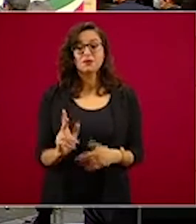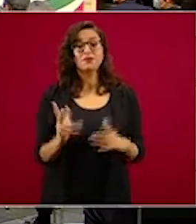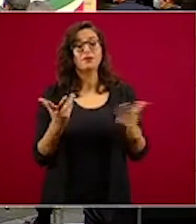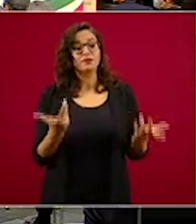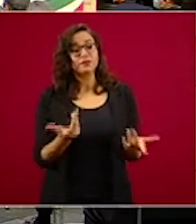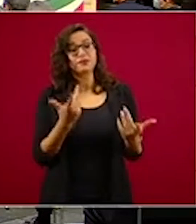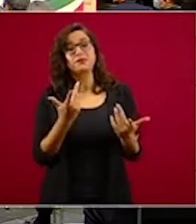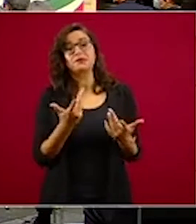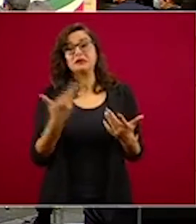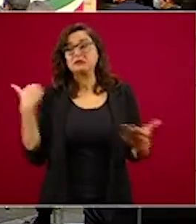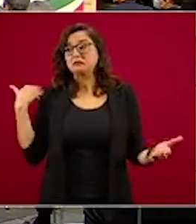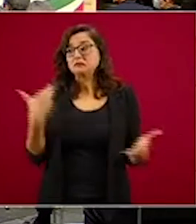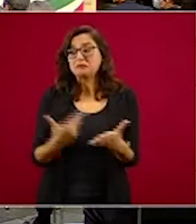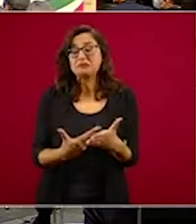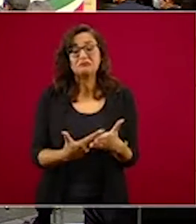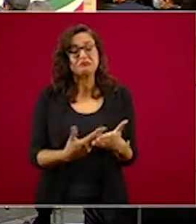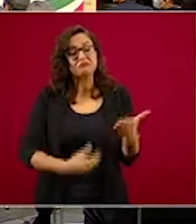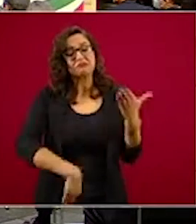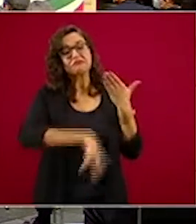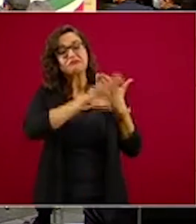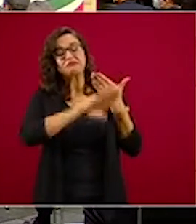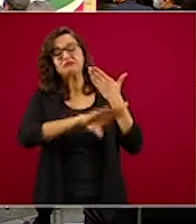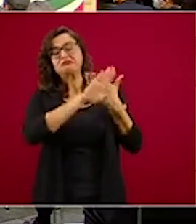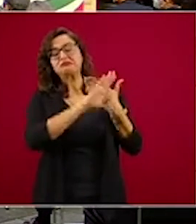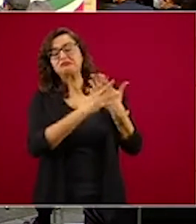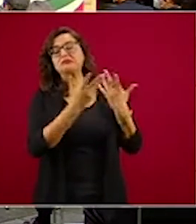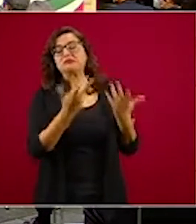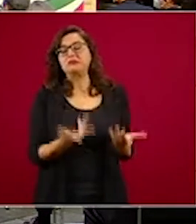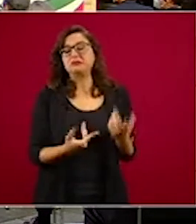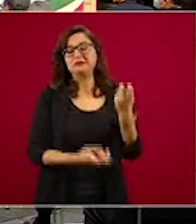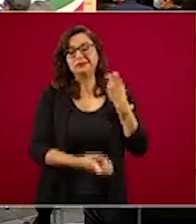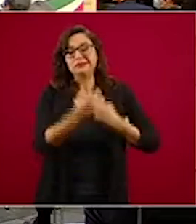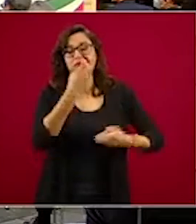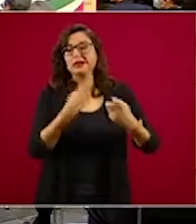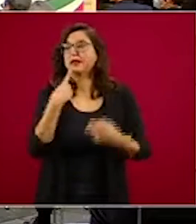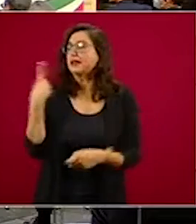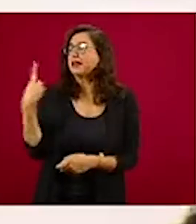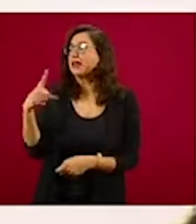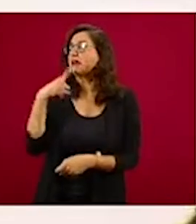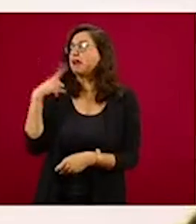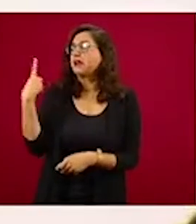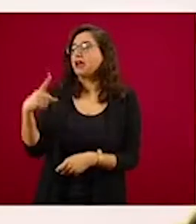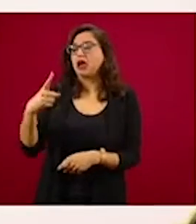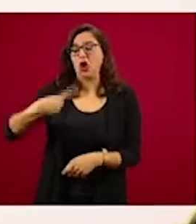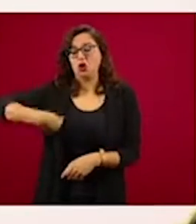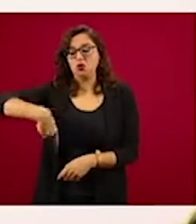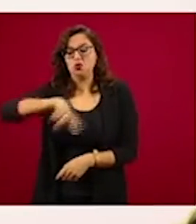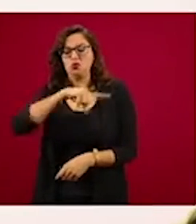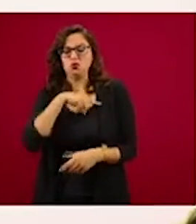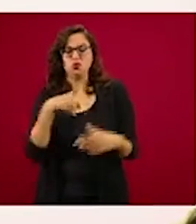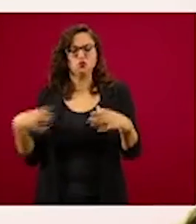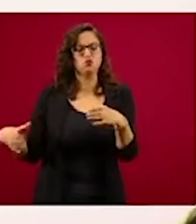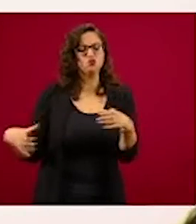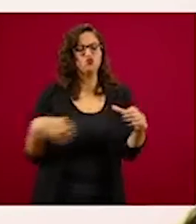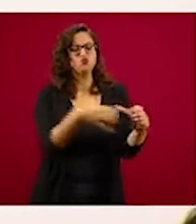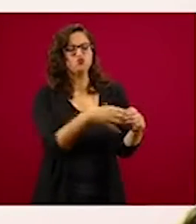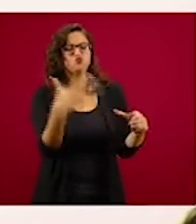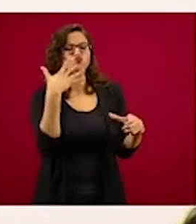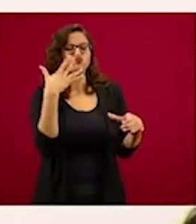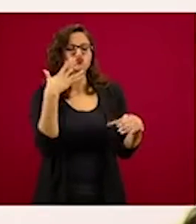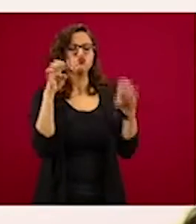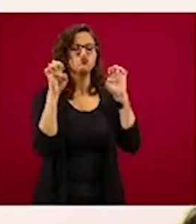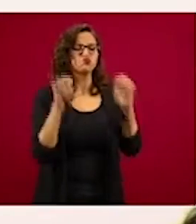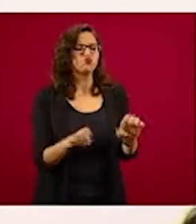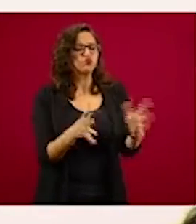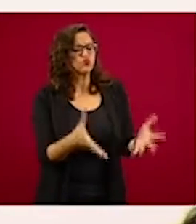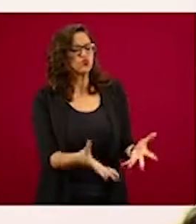un rescate económico elitista para atenuar los efectos de la pandemia. Pero